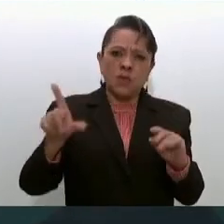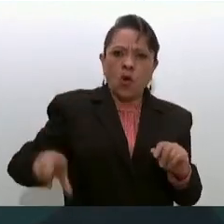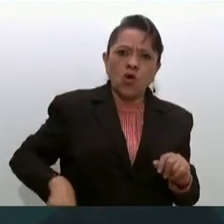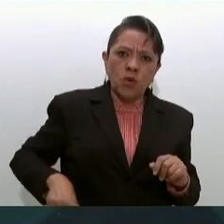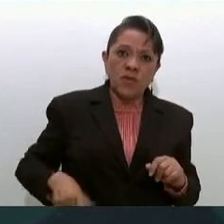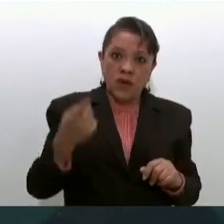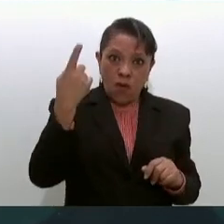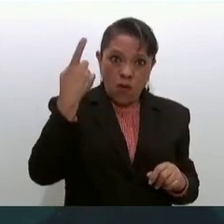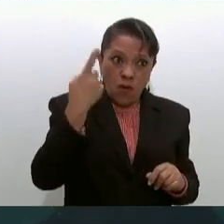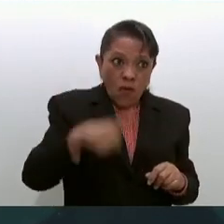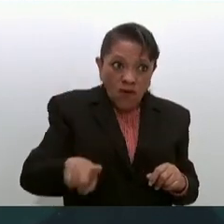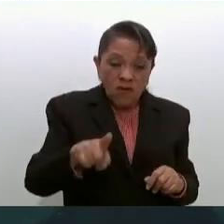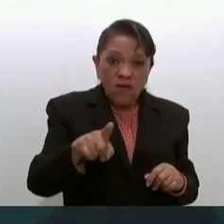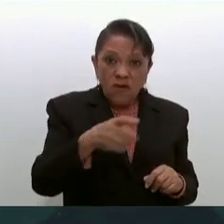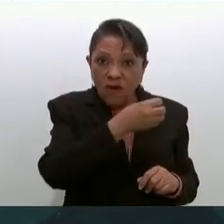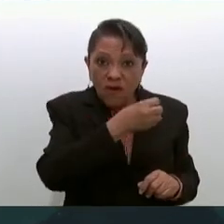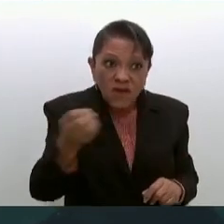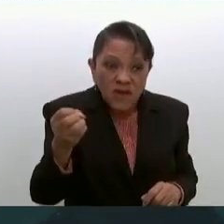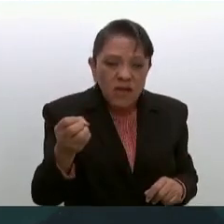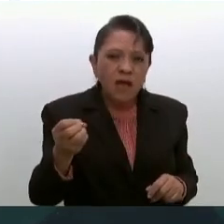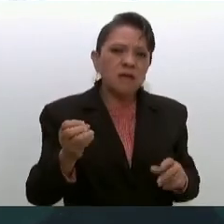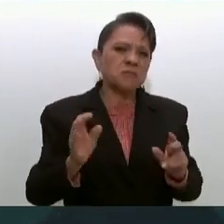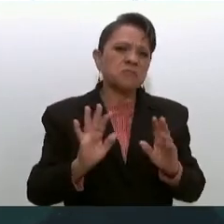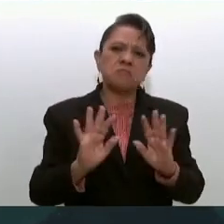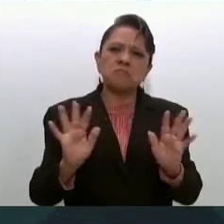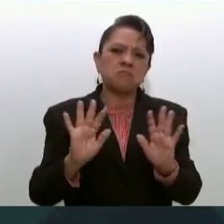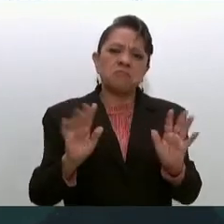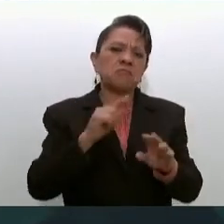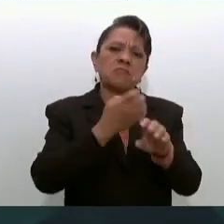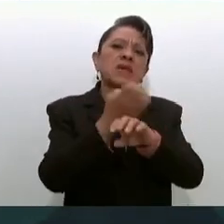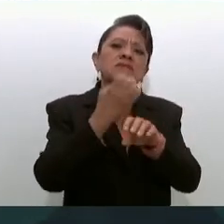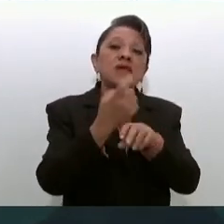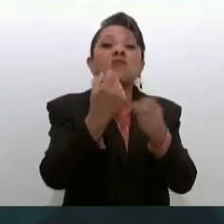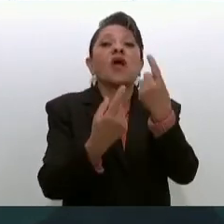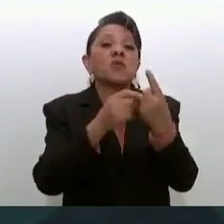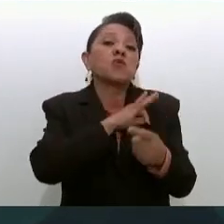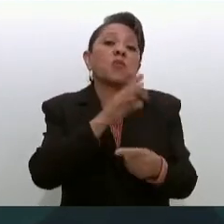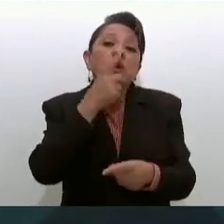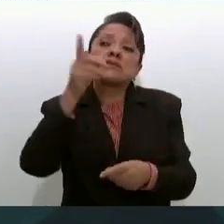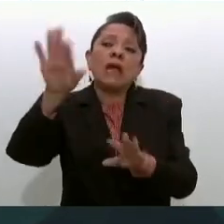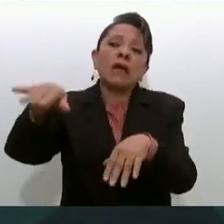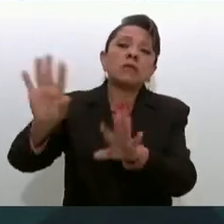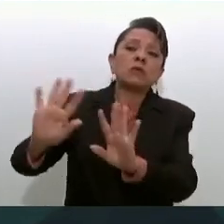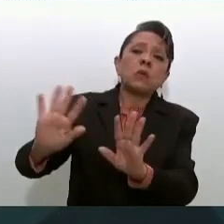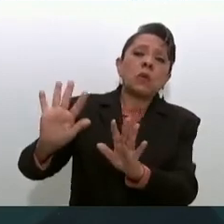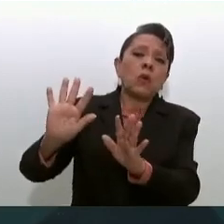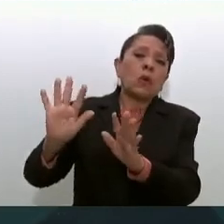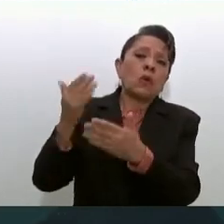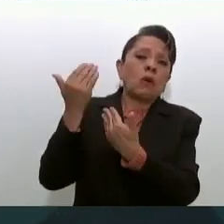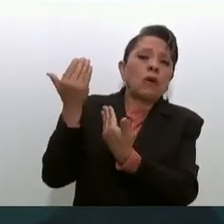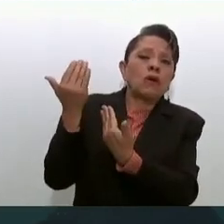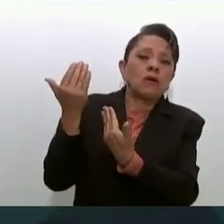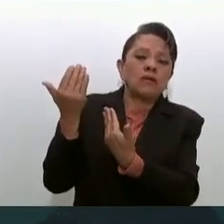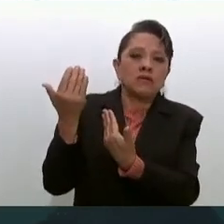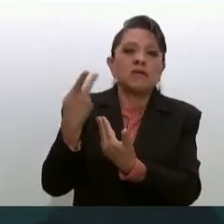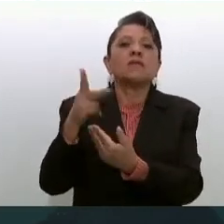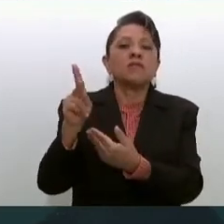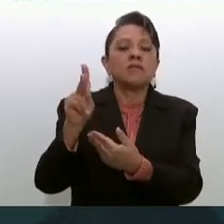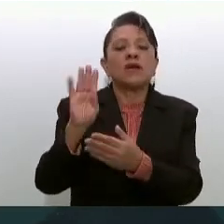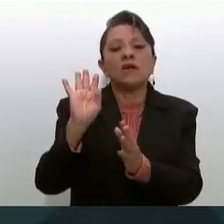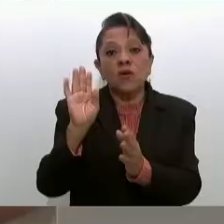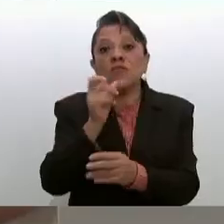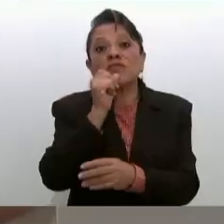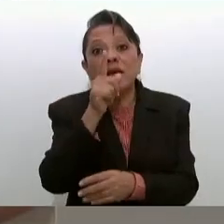obliga a ninguna situación, sino convence en esta transferencia. Segundo, que los trabajadores también